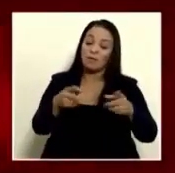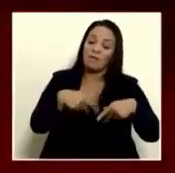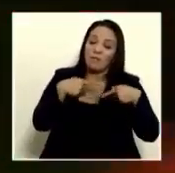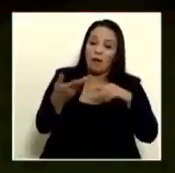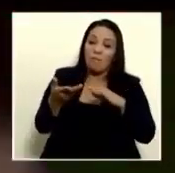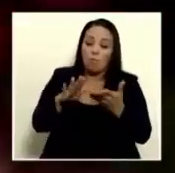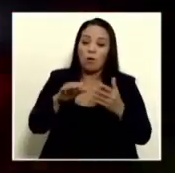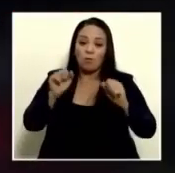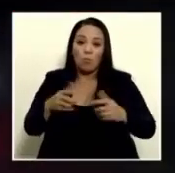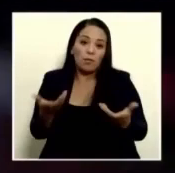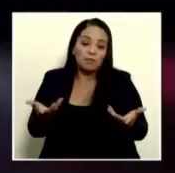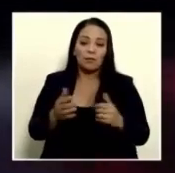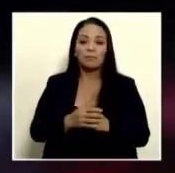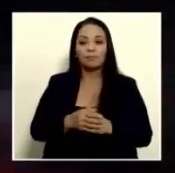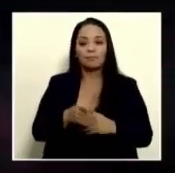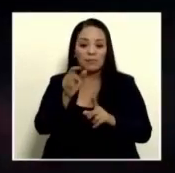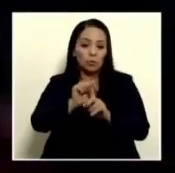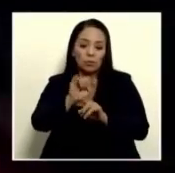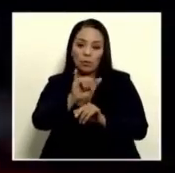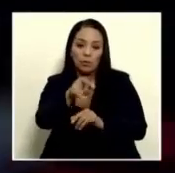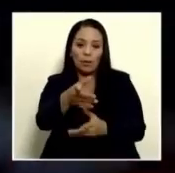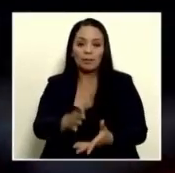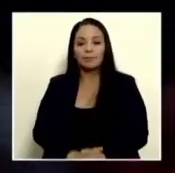vida y la muerte en un caso como estos.